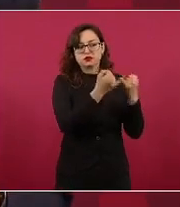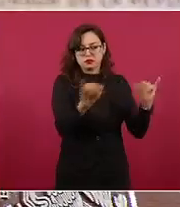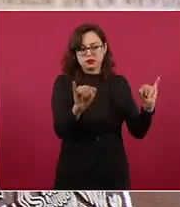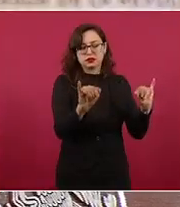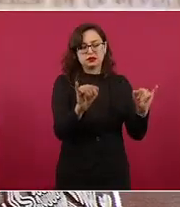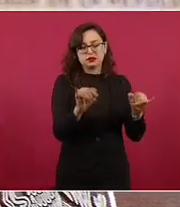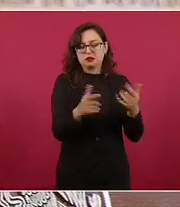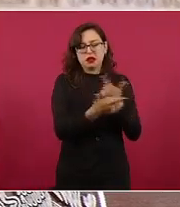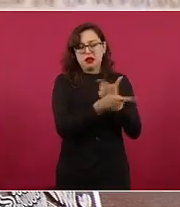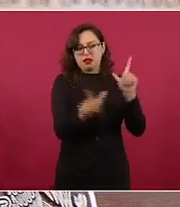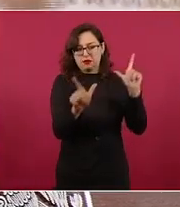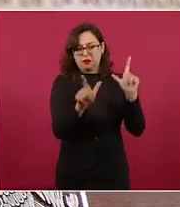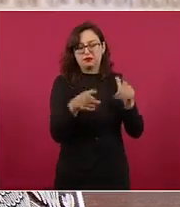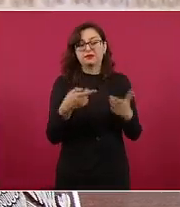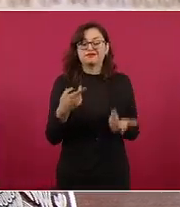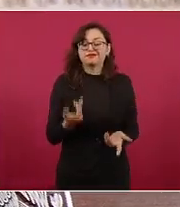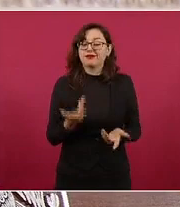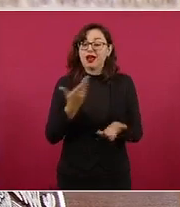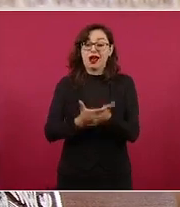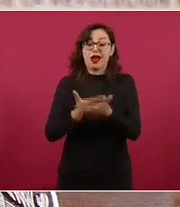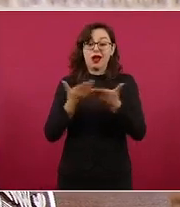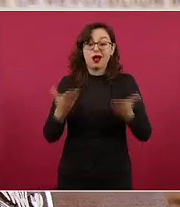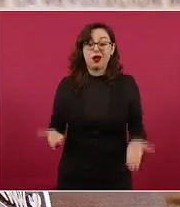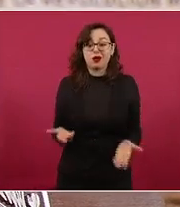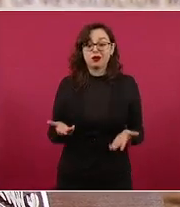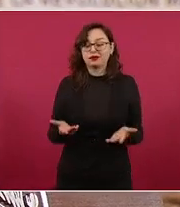pero eso ya se terminó